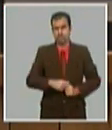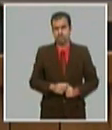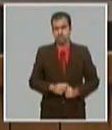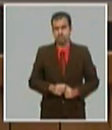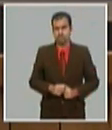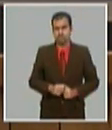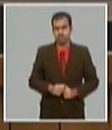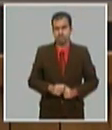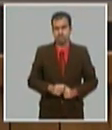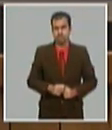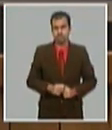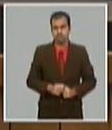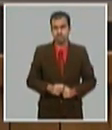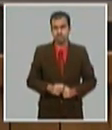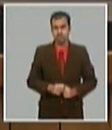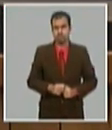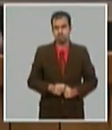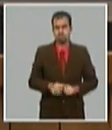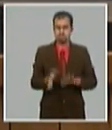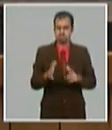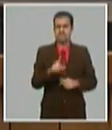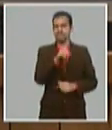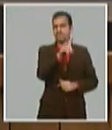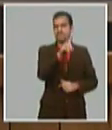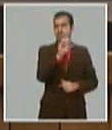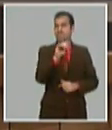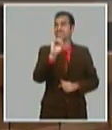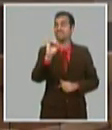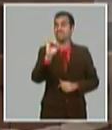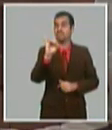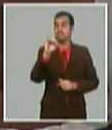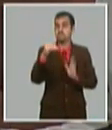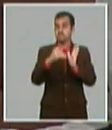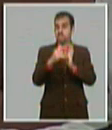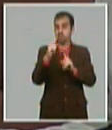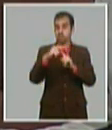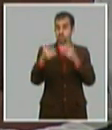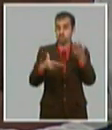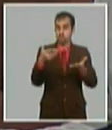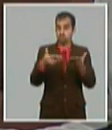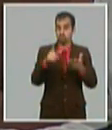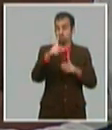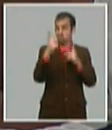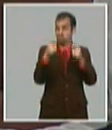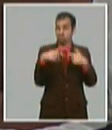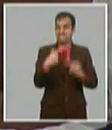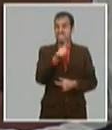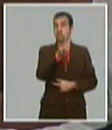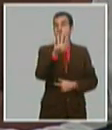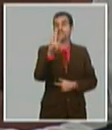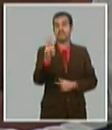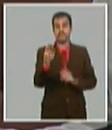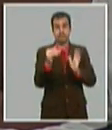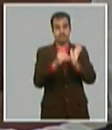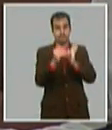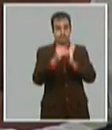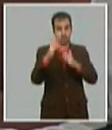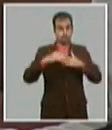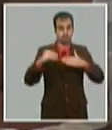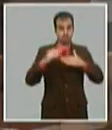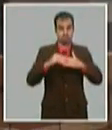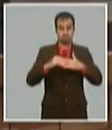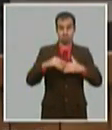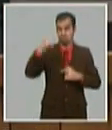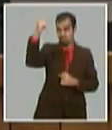central del país unas 106.000 toneladas nos cuestan 143 millones de dólares o sea para esos productos